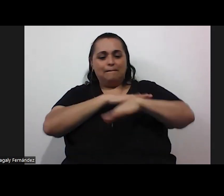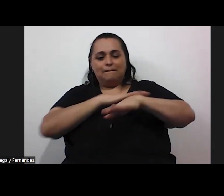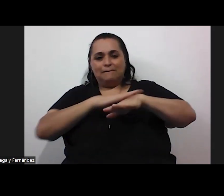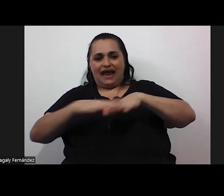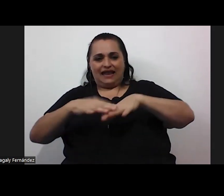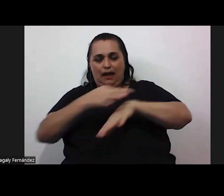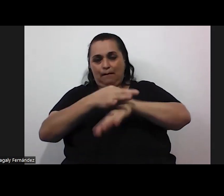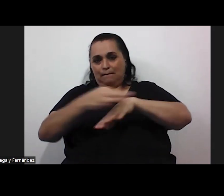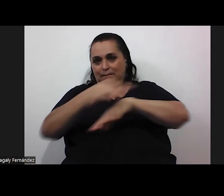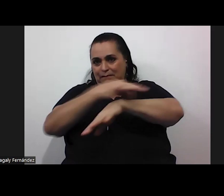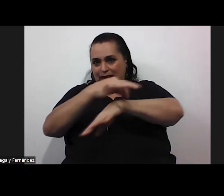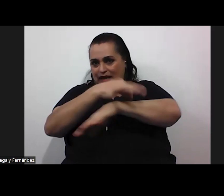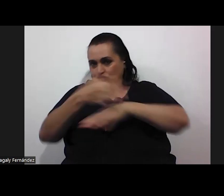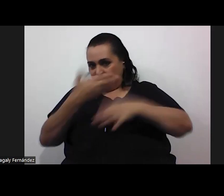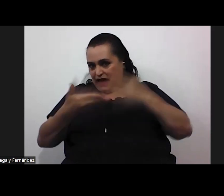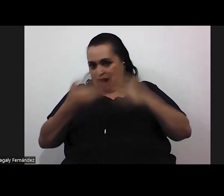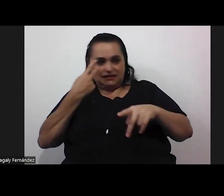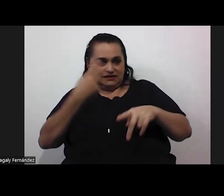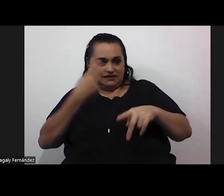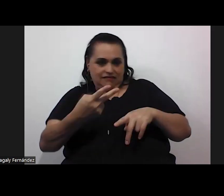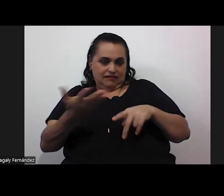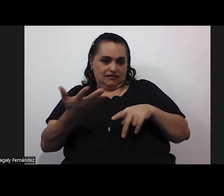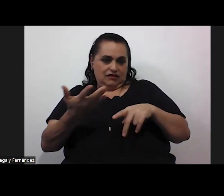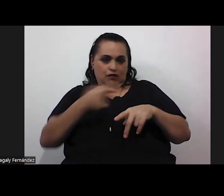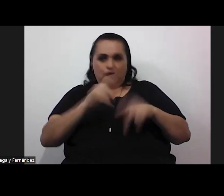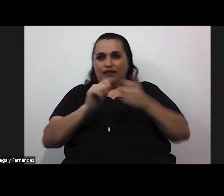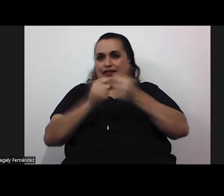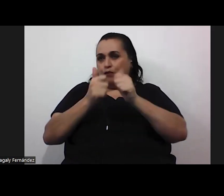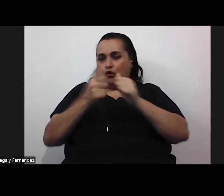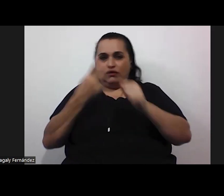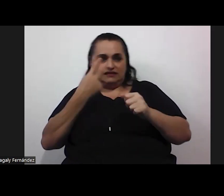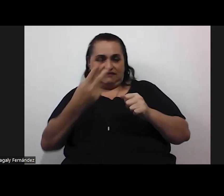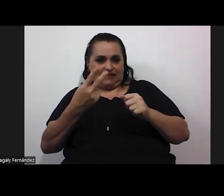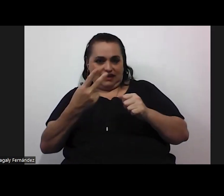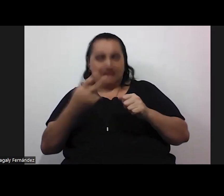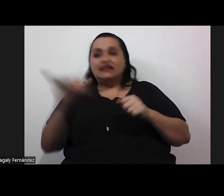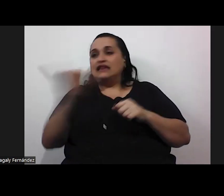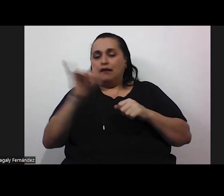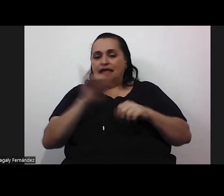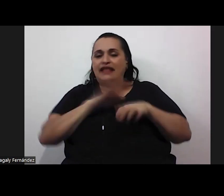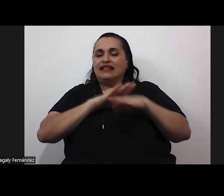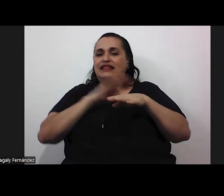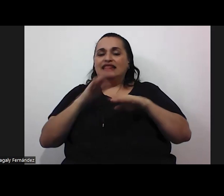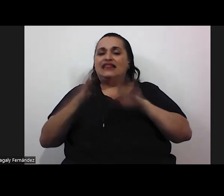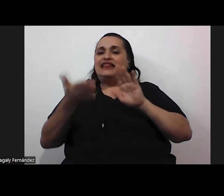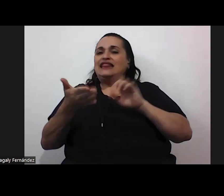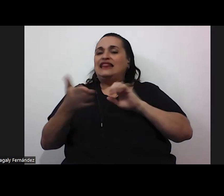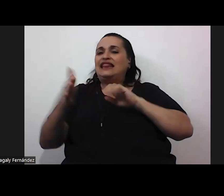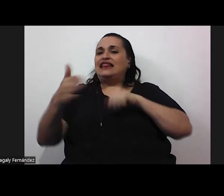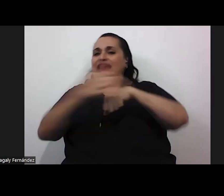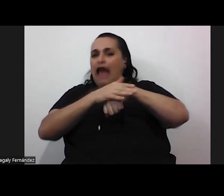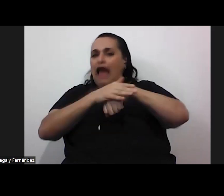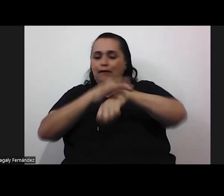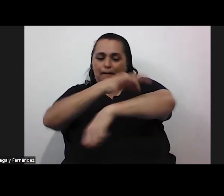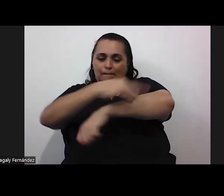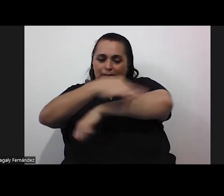tal vez marcada por el deporte también para tapar un poco la parte de vellos